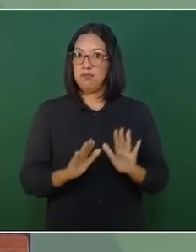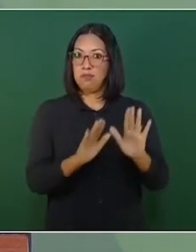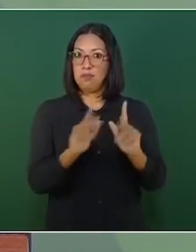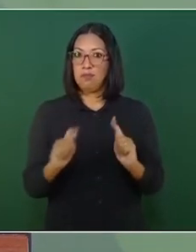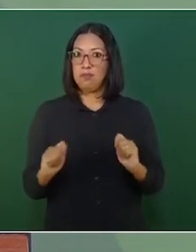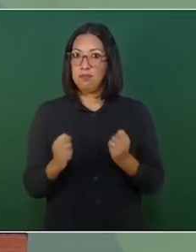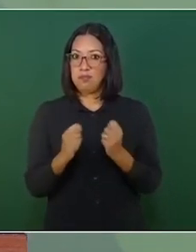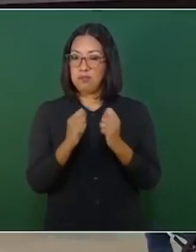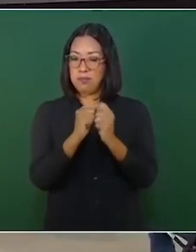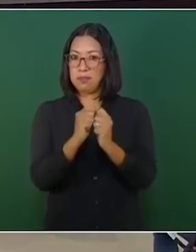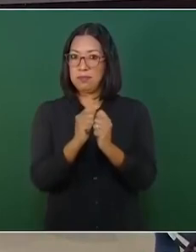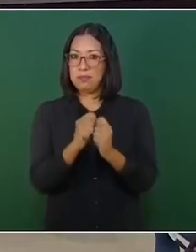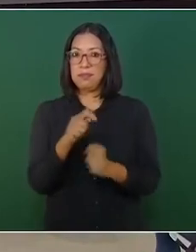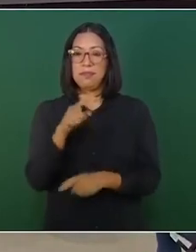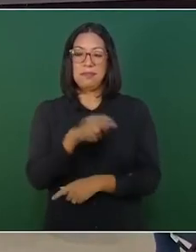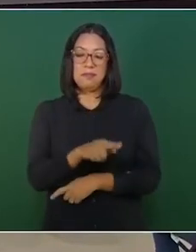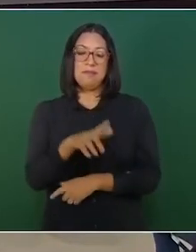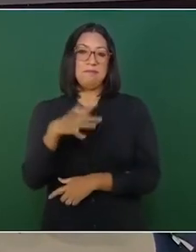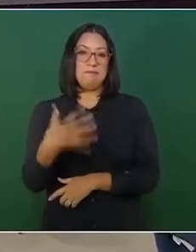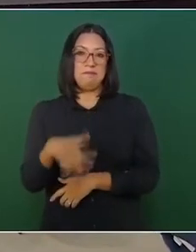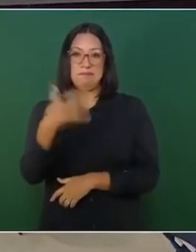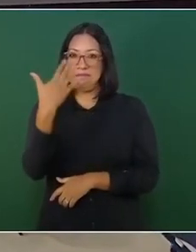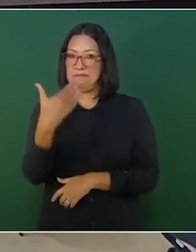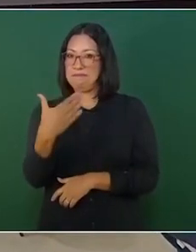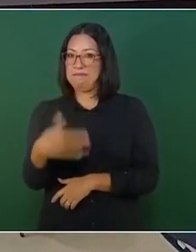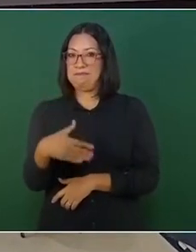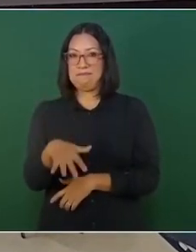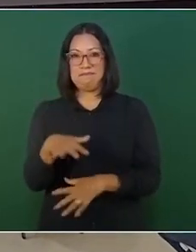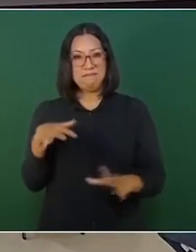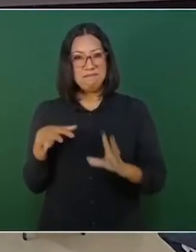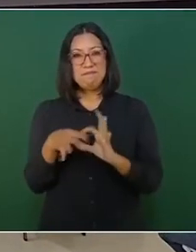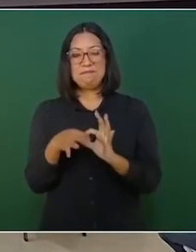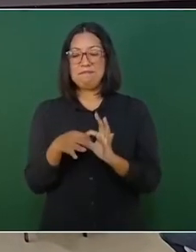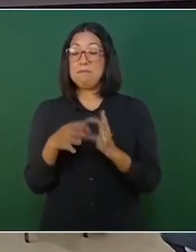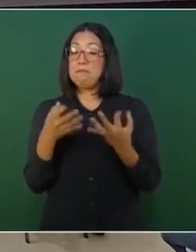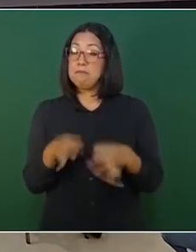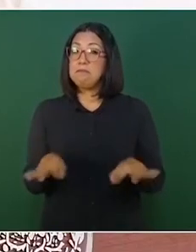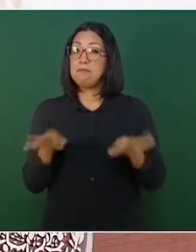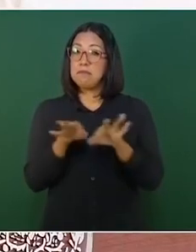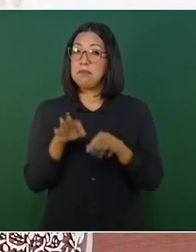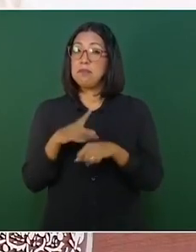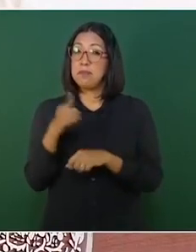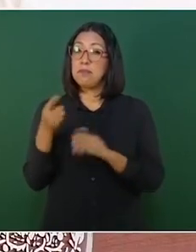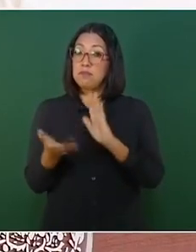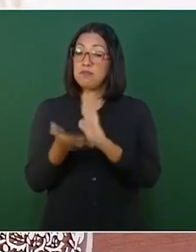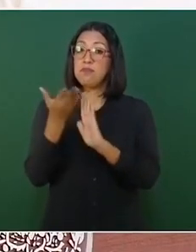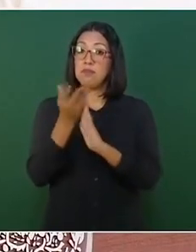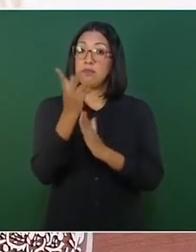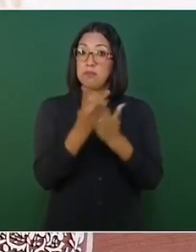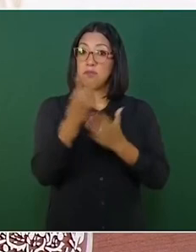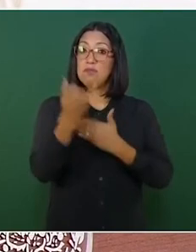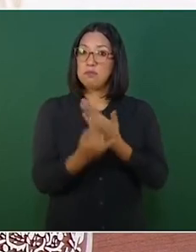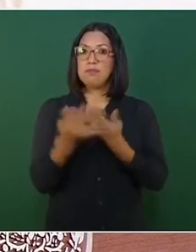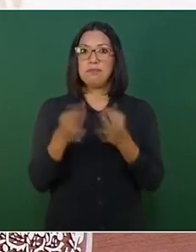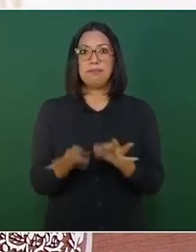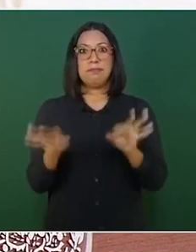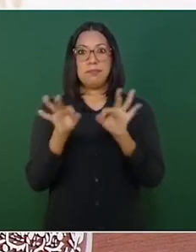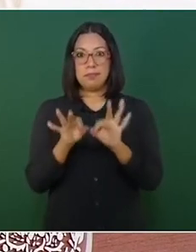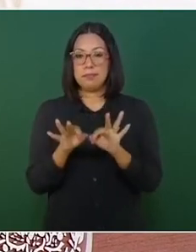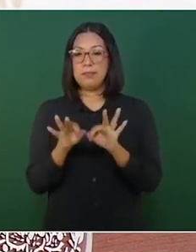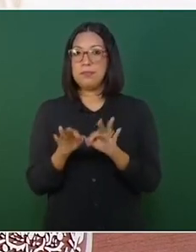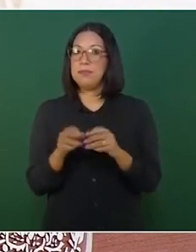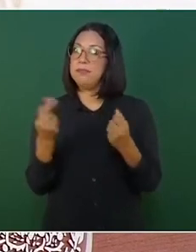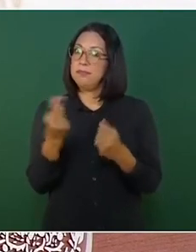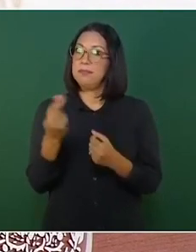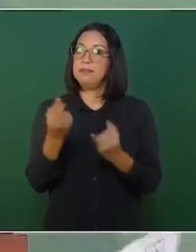de nuestro pueblo maya. Obras que suman proyectos de infraestructura necesarios como la reconstrucción y